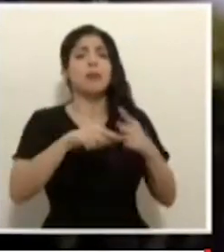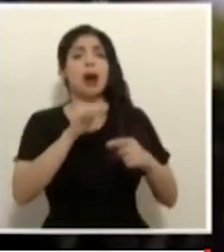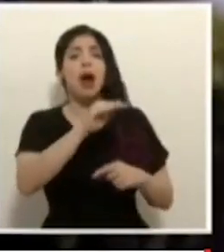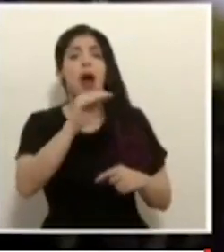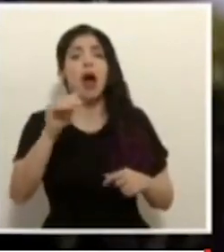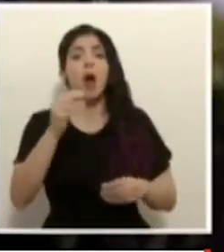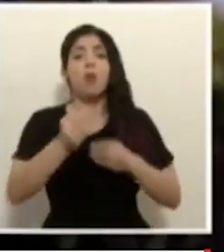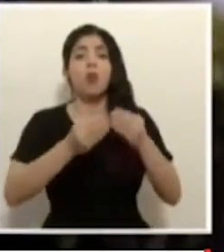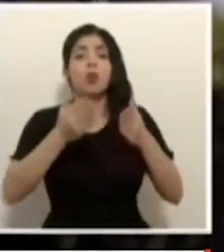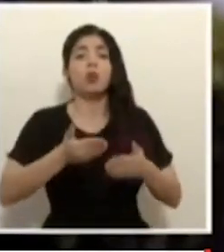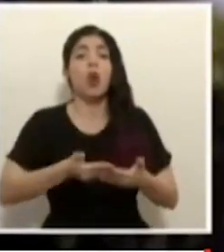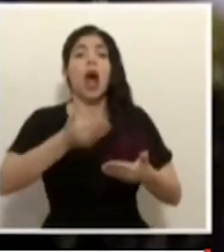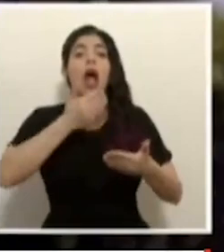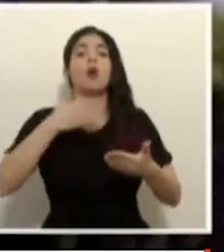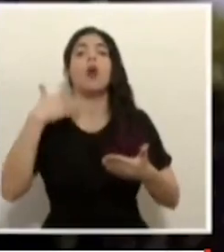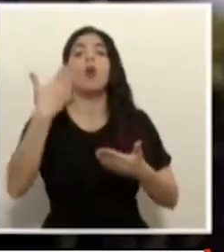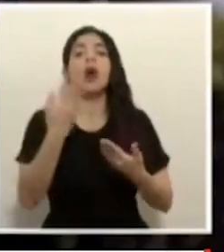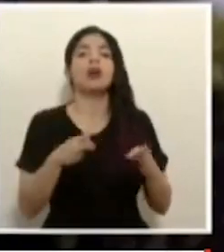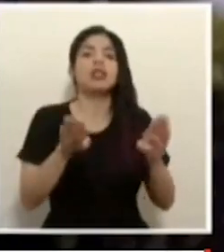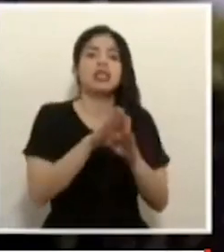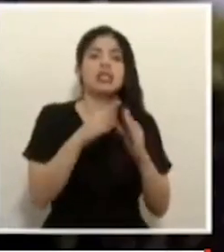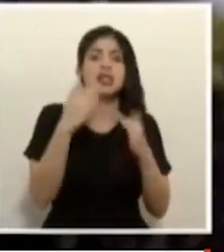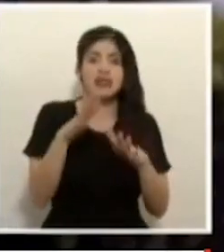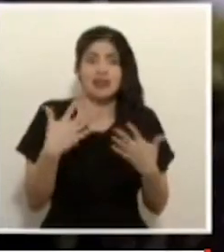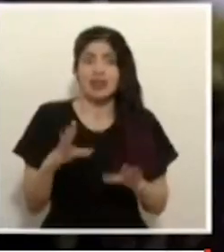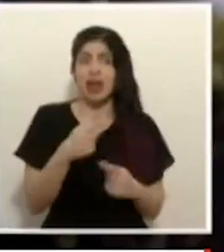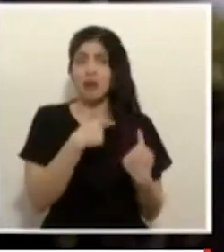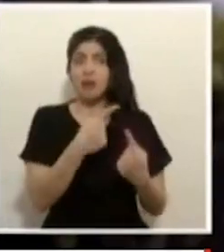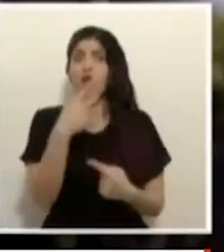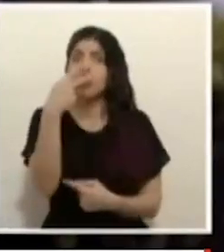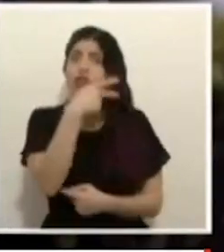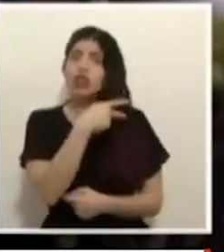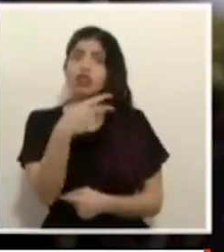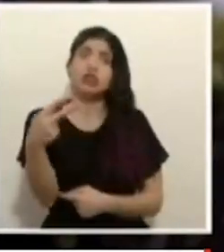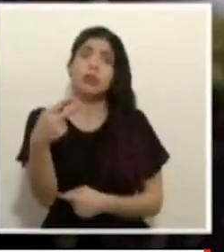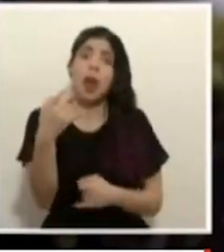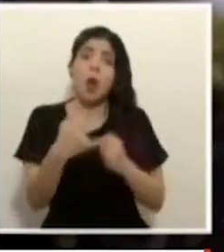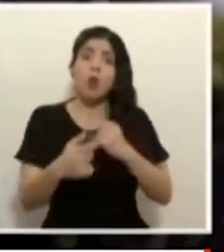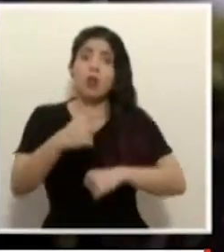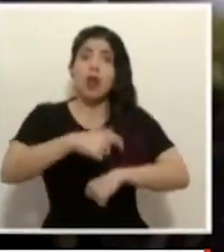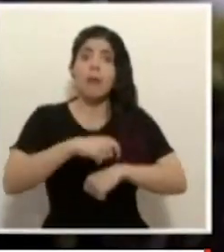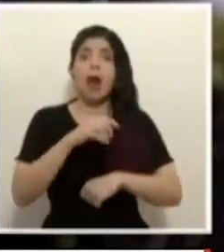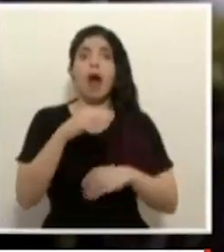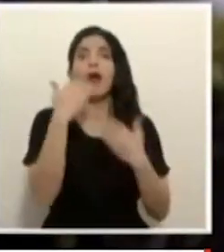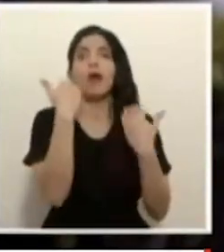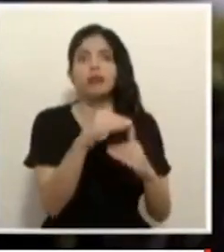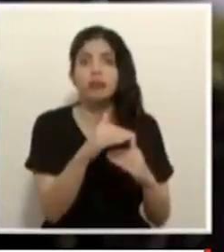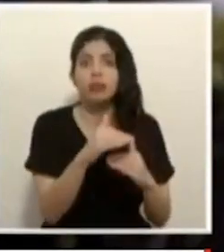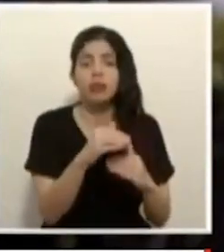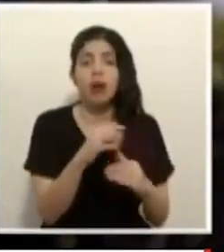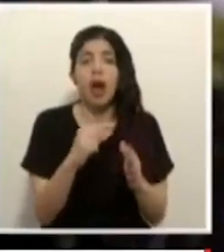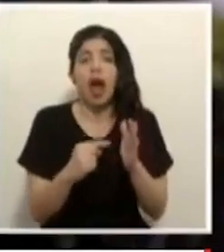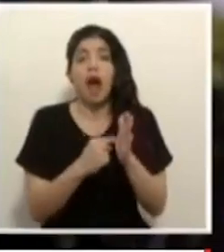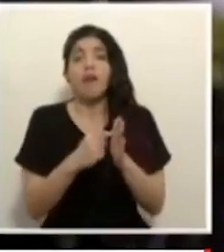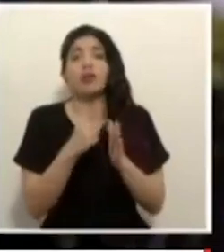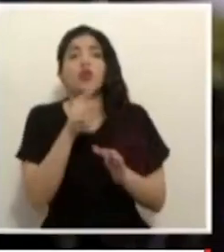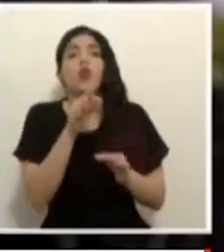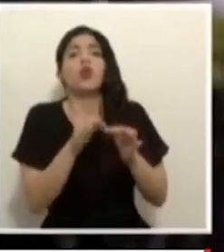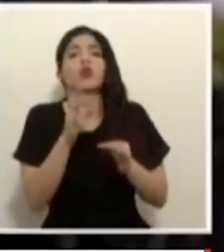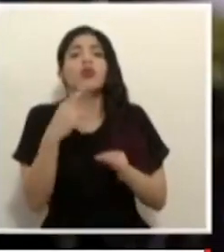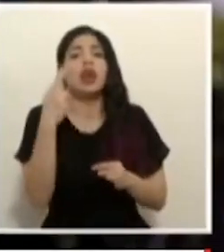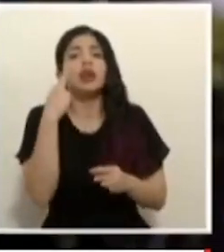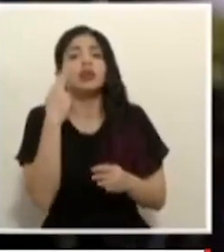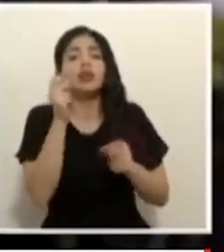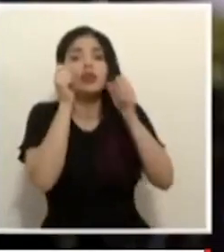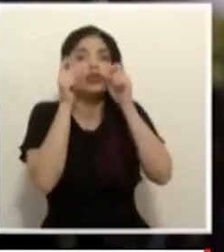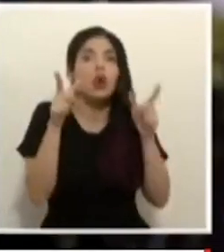productivo de previo cuando venían cierres o martillazos ya llevamos dos semanas dos viernes en que a última hora anunció un martillazo donde a veces la justificación después es una